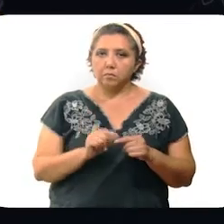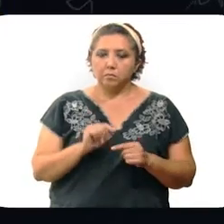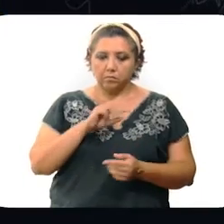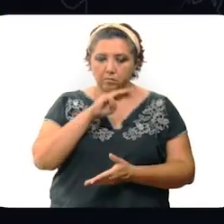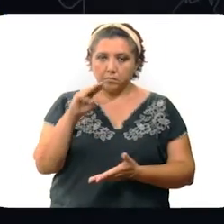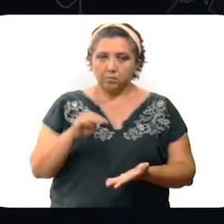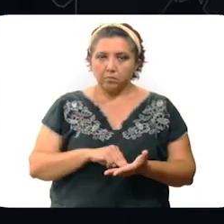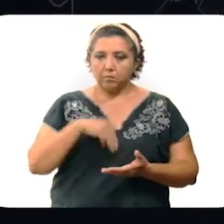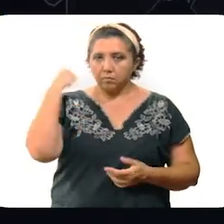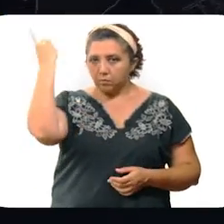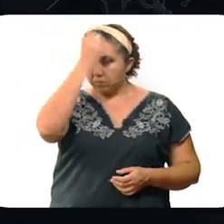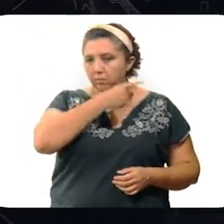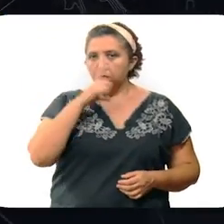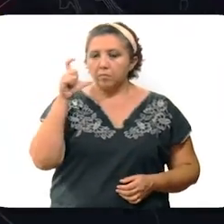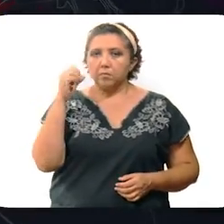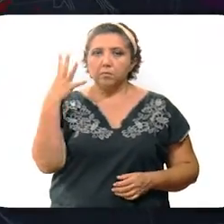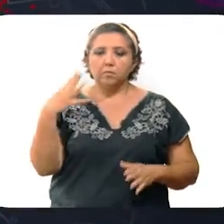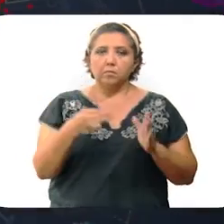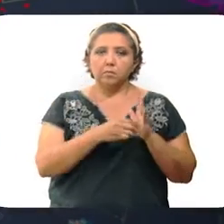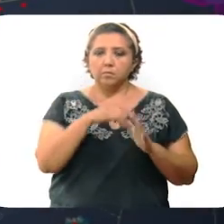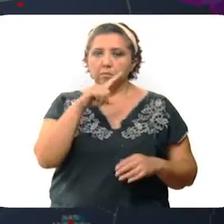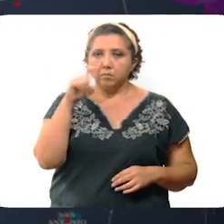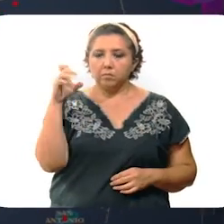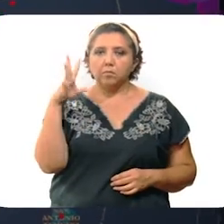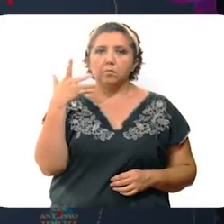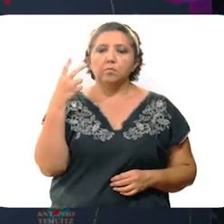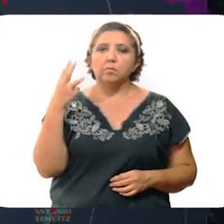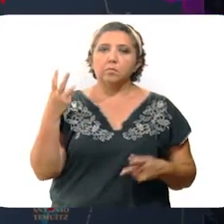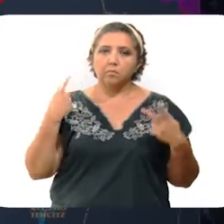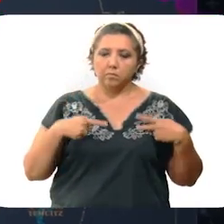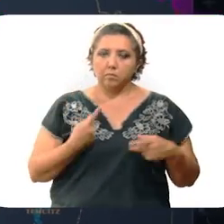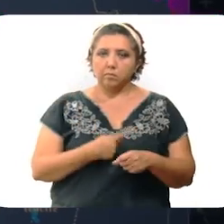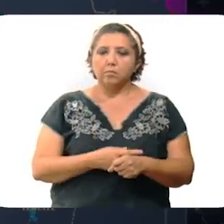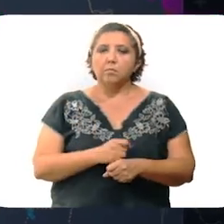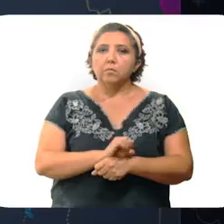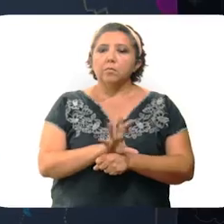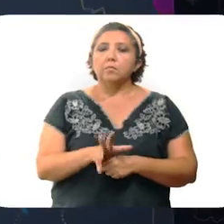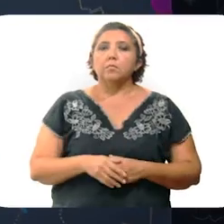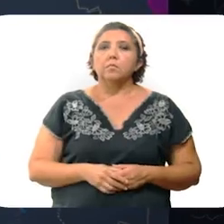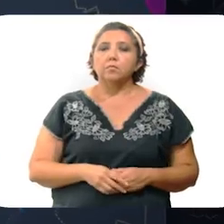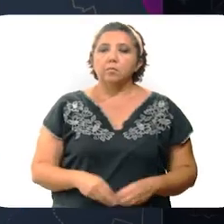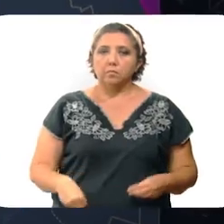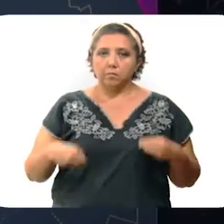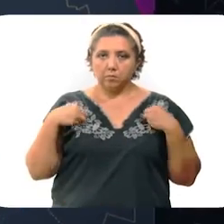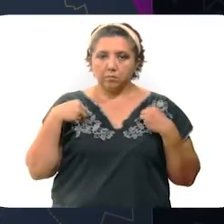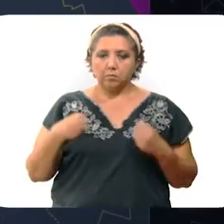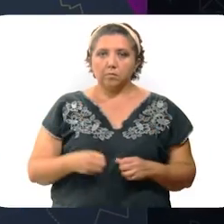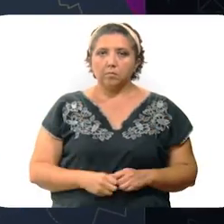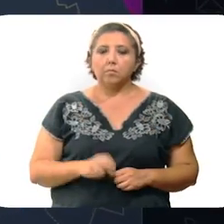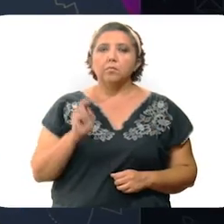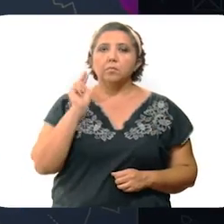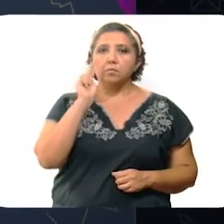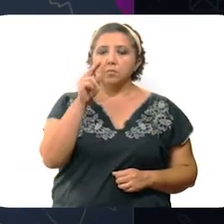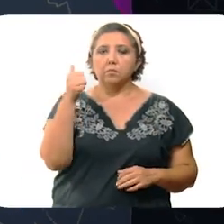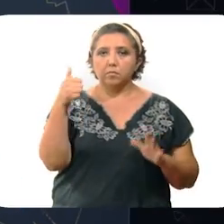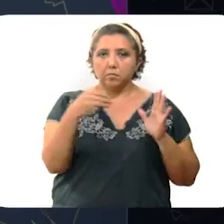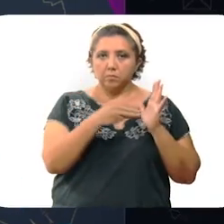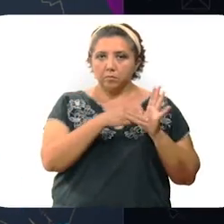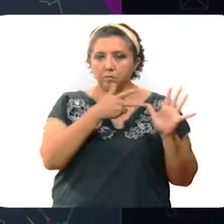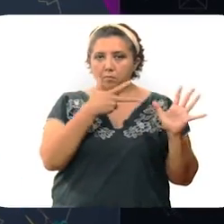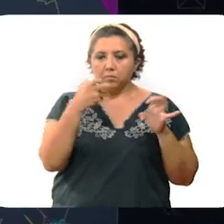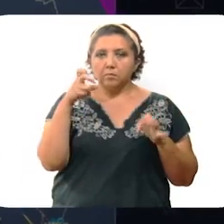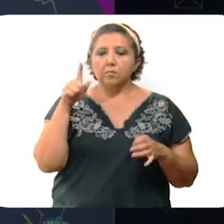Específicamente en Mérida se han diagnosticado 24,153 personas contagiadas de coronavirus que viven en la zona norte 6